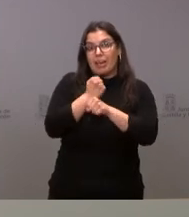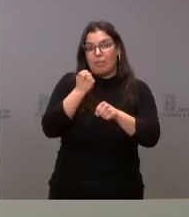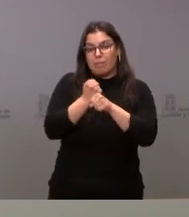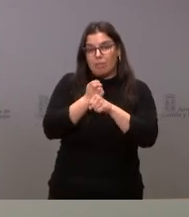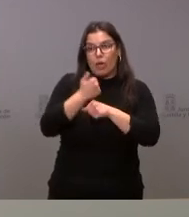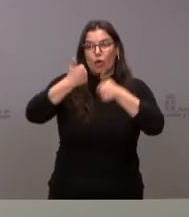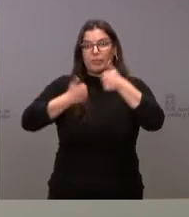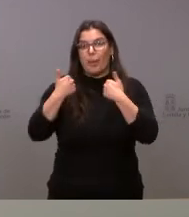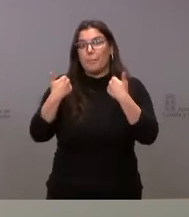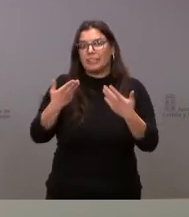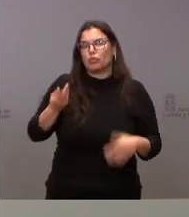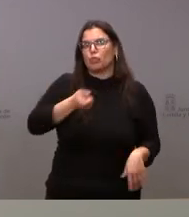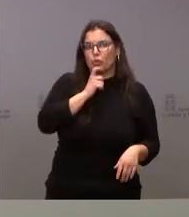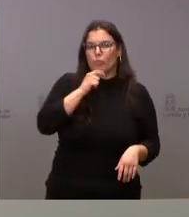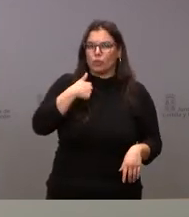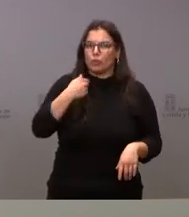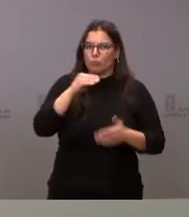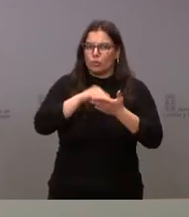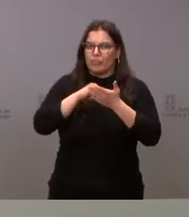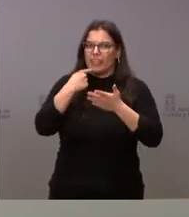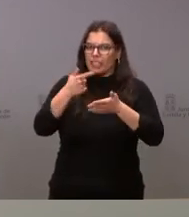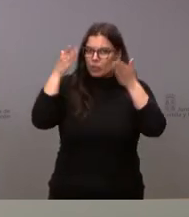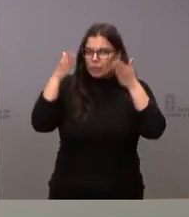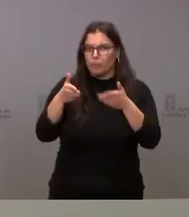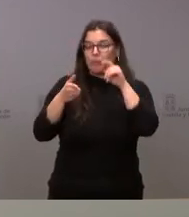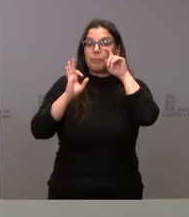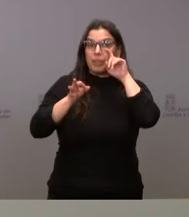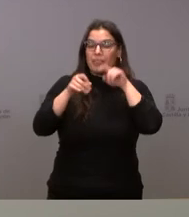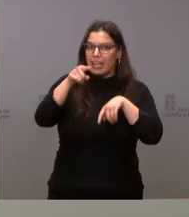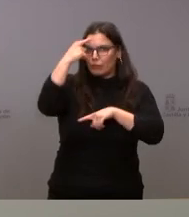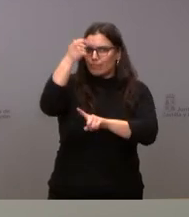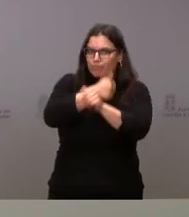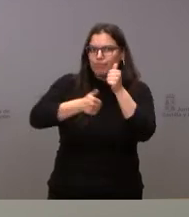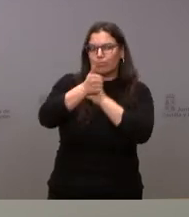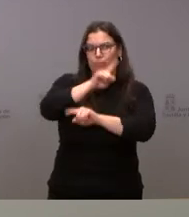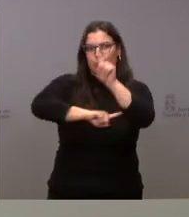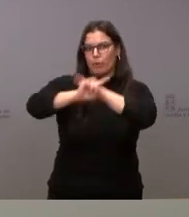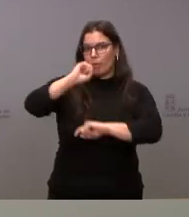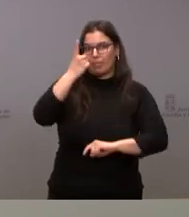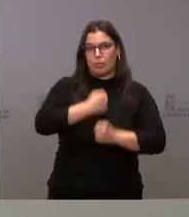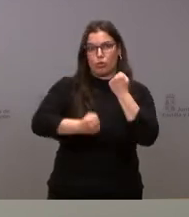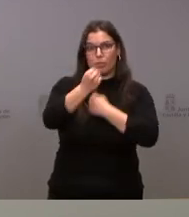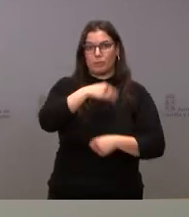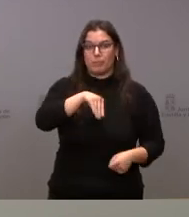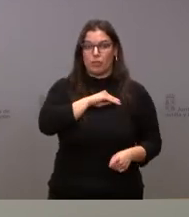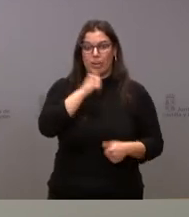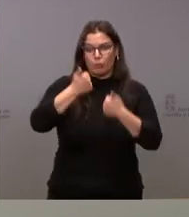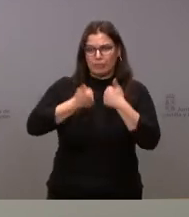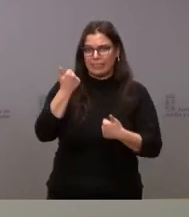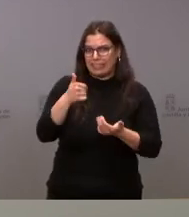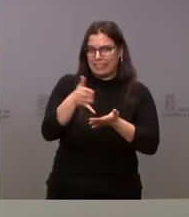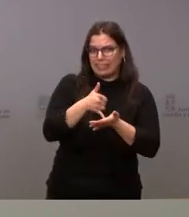competitividad yo en alguna ocasión he hecho mucho hincapié en ello y es verdad que este es el principal problema que tiene la economía española y sobre el cual